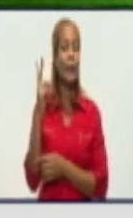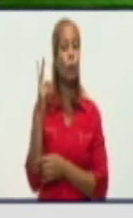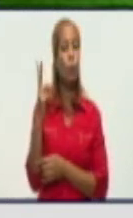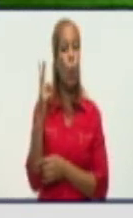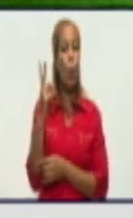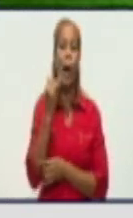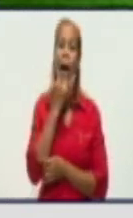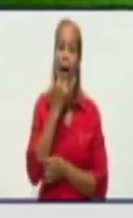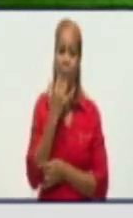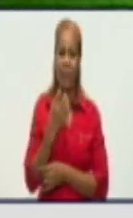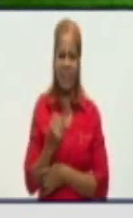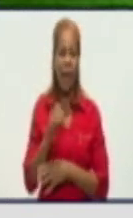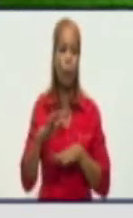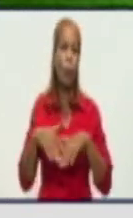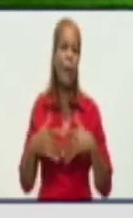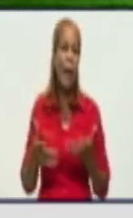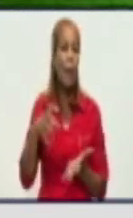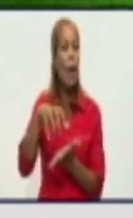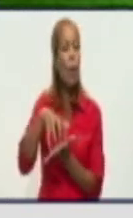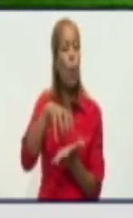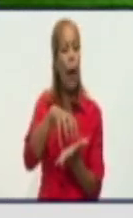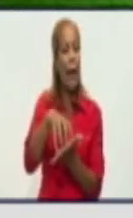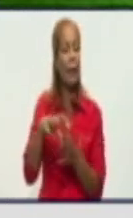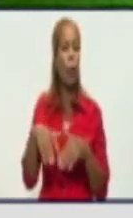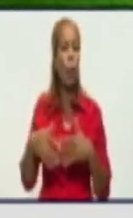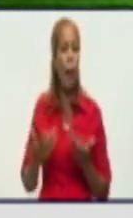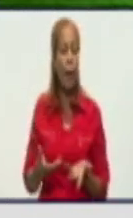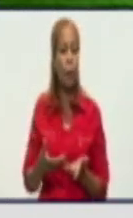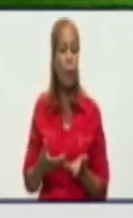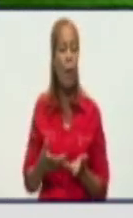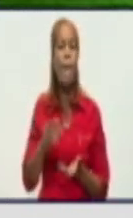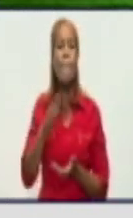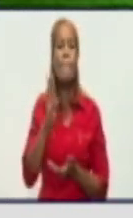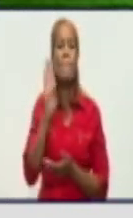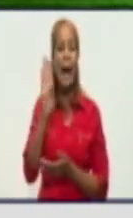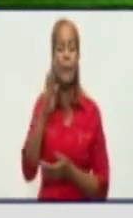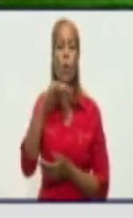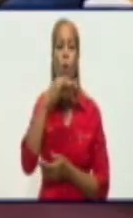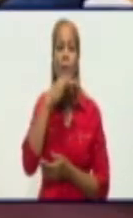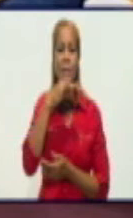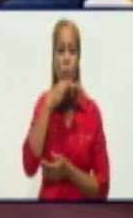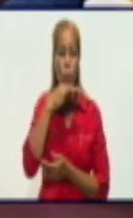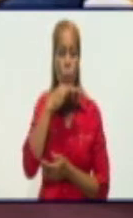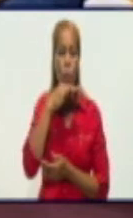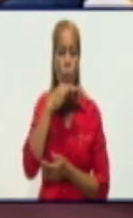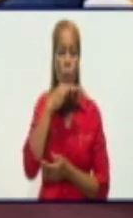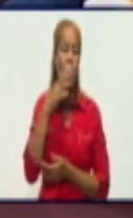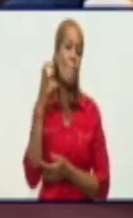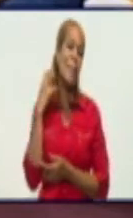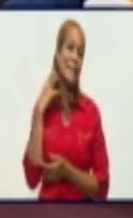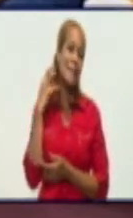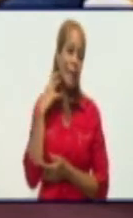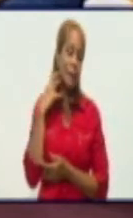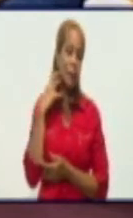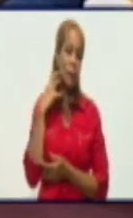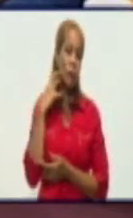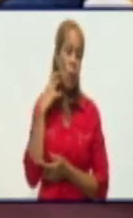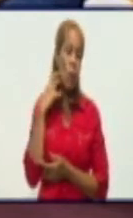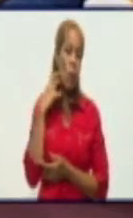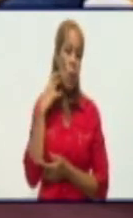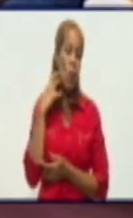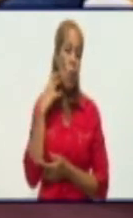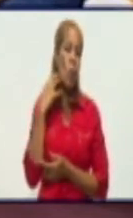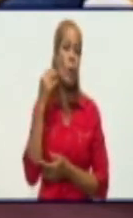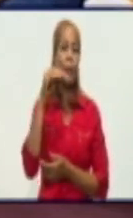El bloque 2 comprende Jimmy Hilsel, General Benítez, el Manzanillo, Santa Rita, Guisa,